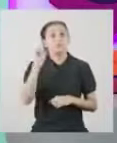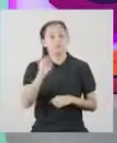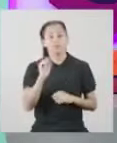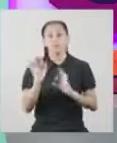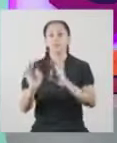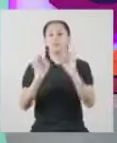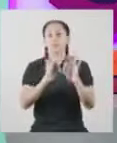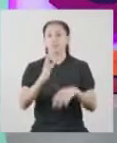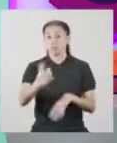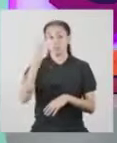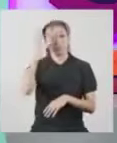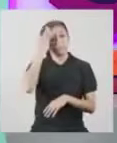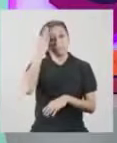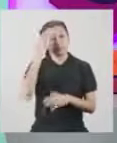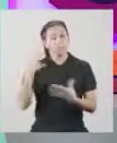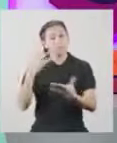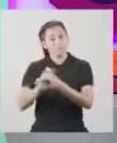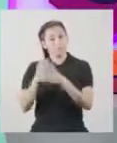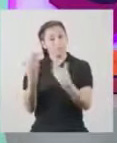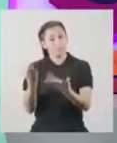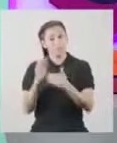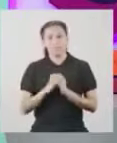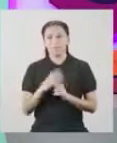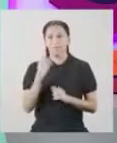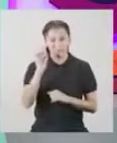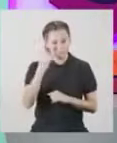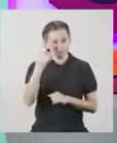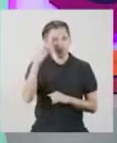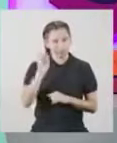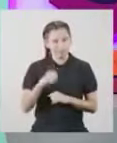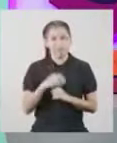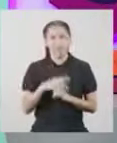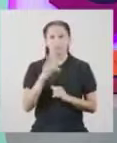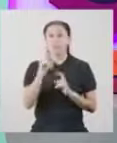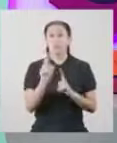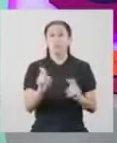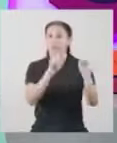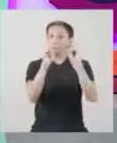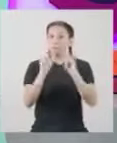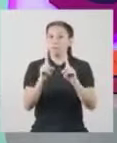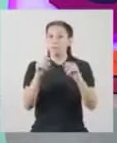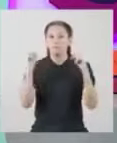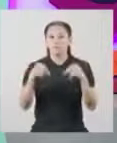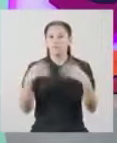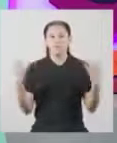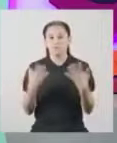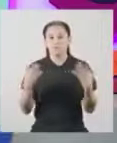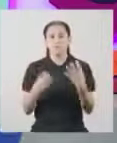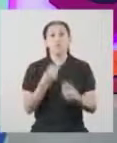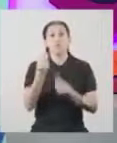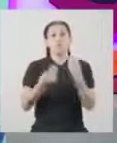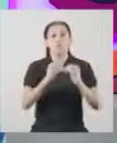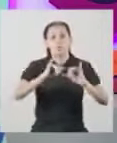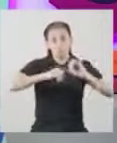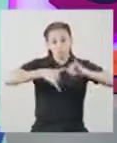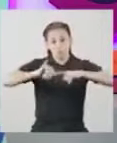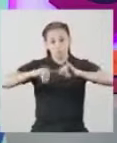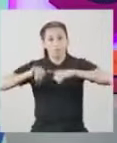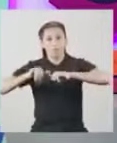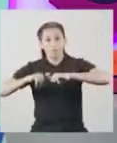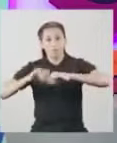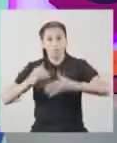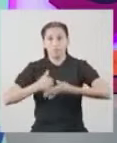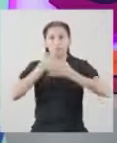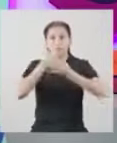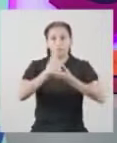Tal y como suele suceder, mi estimado compañero Ya verás La pregunta en este caso será ¿Cómo las medidas